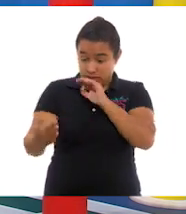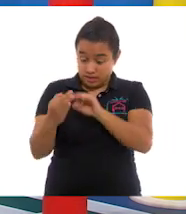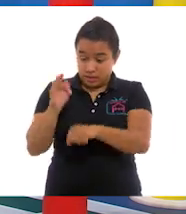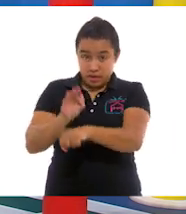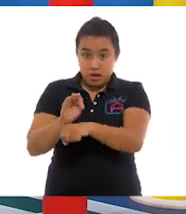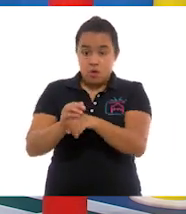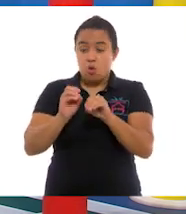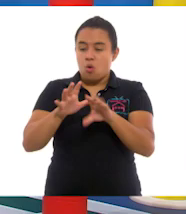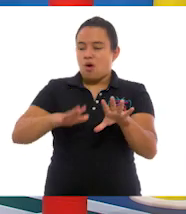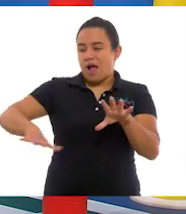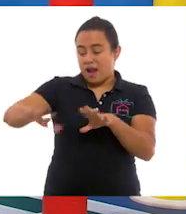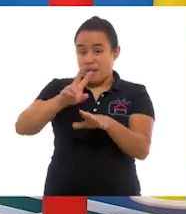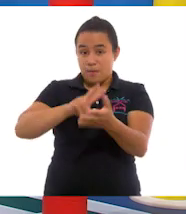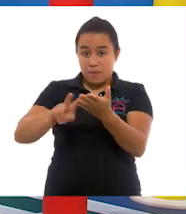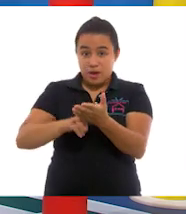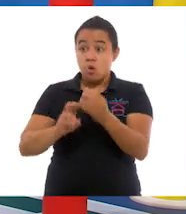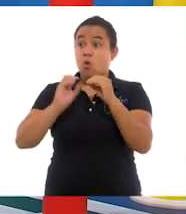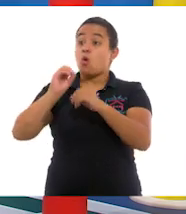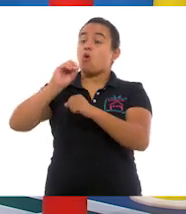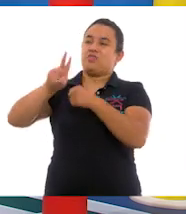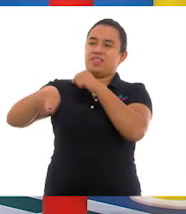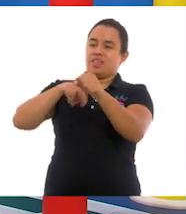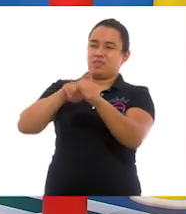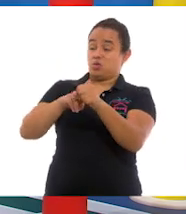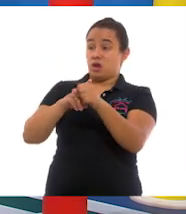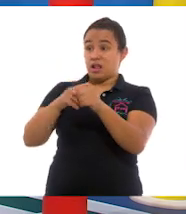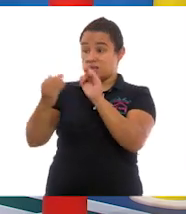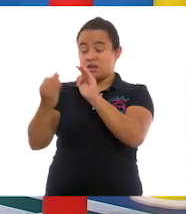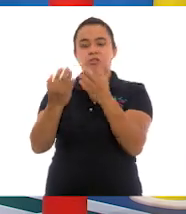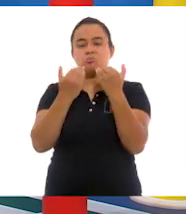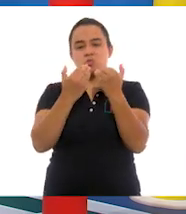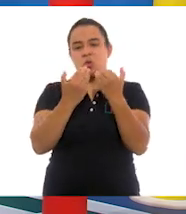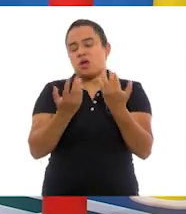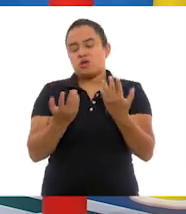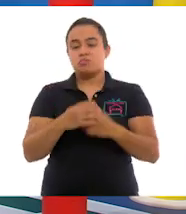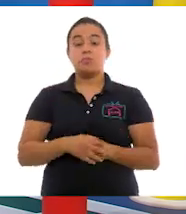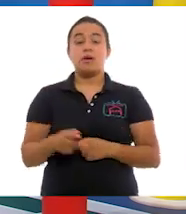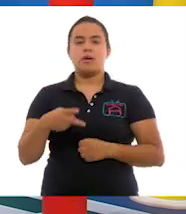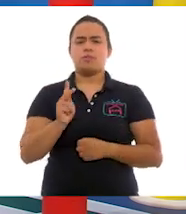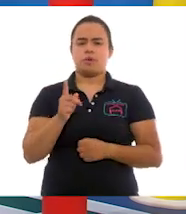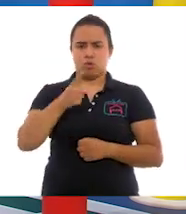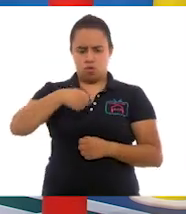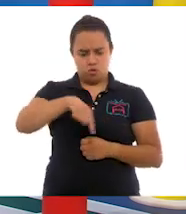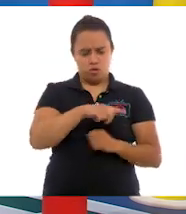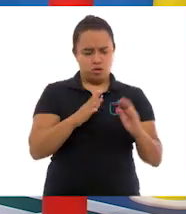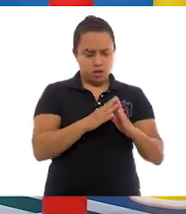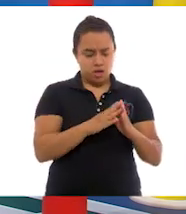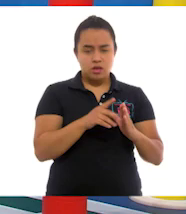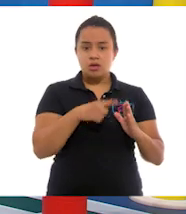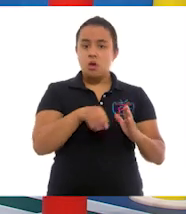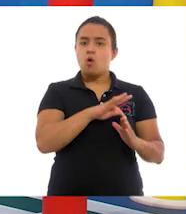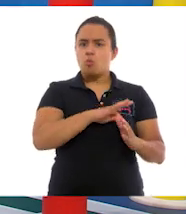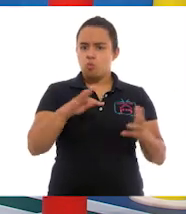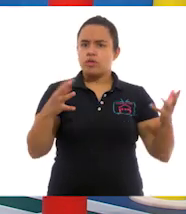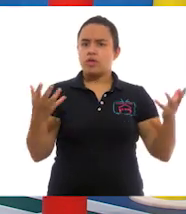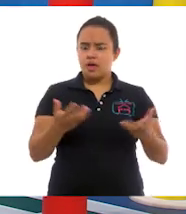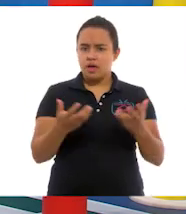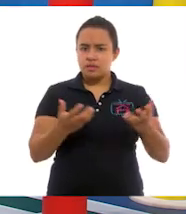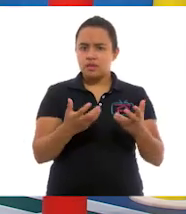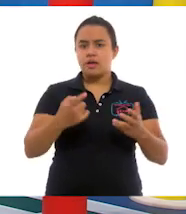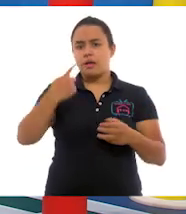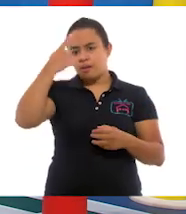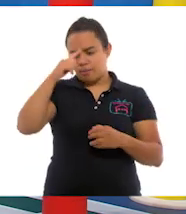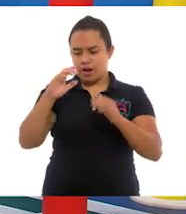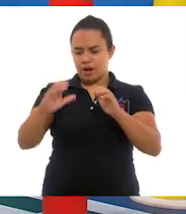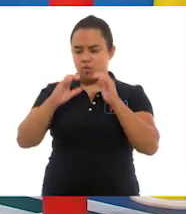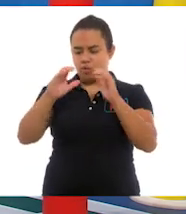o un área verde, o una reserva natural como tu amigo Benito. Pero hay acciones que desde nuestras casas podemos emprender cuando se trata